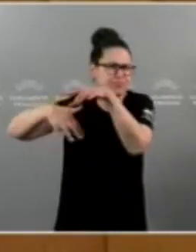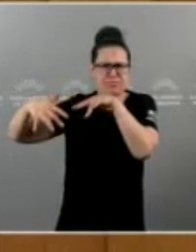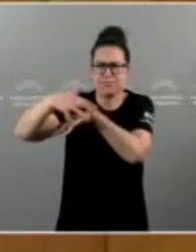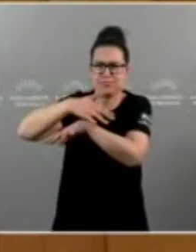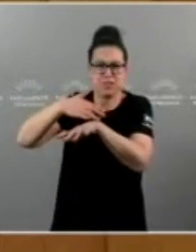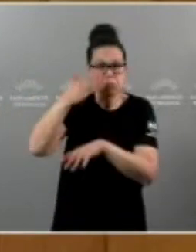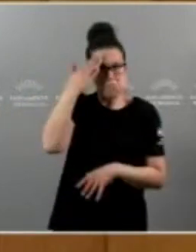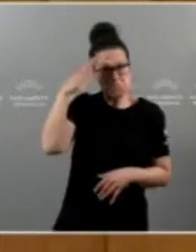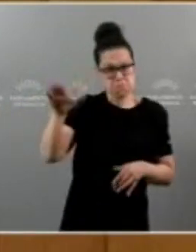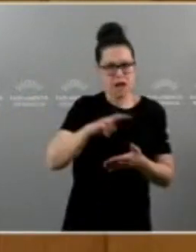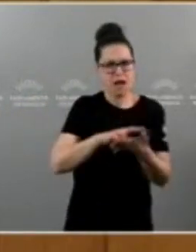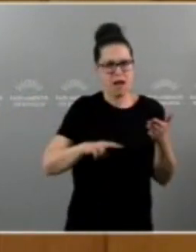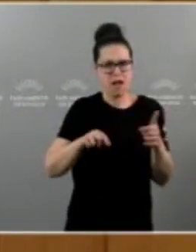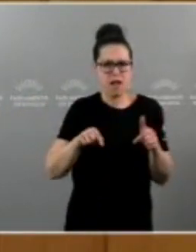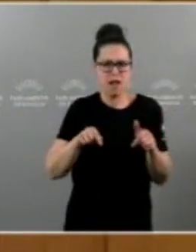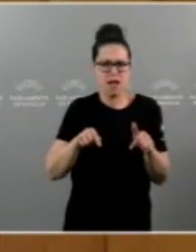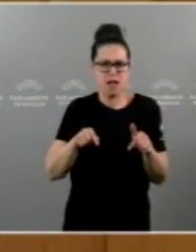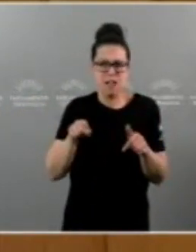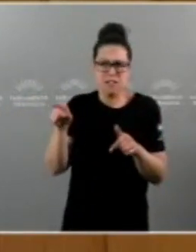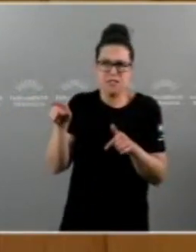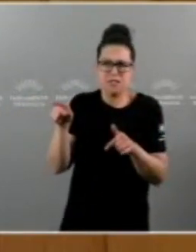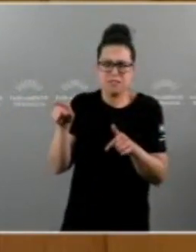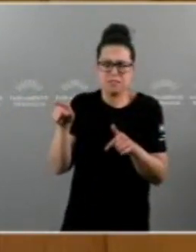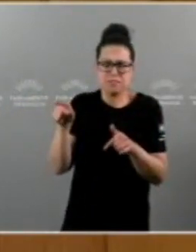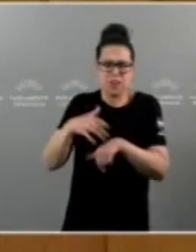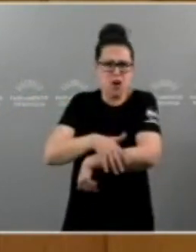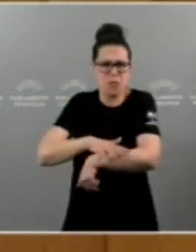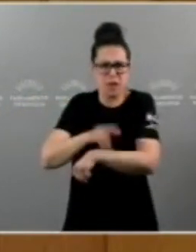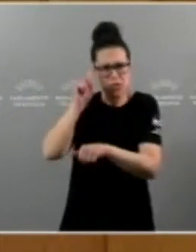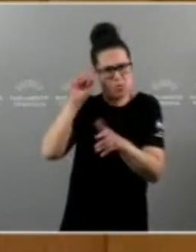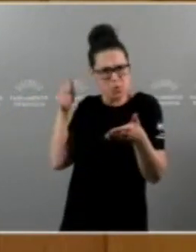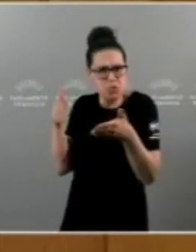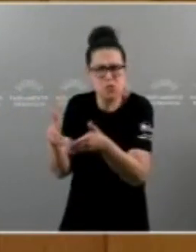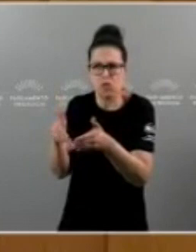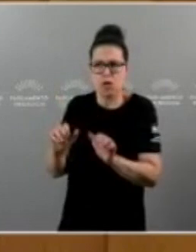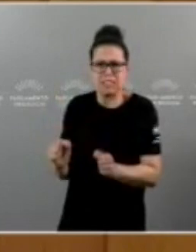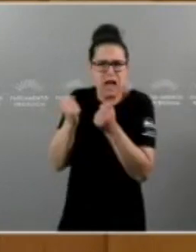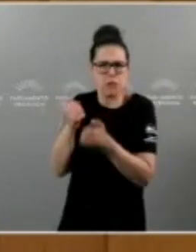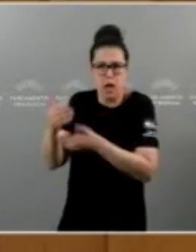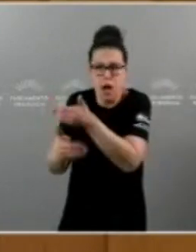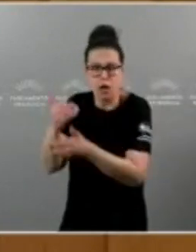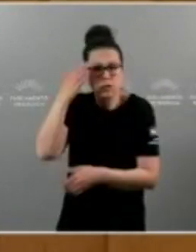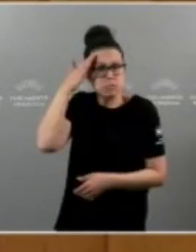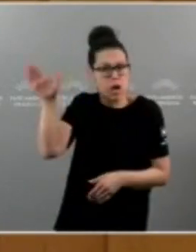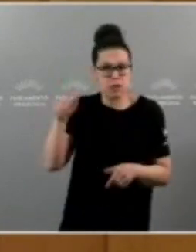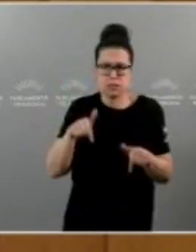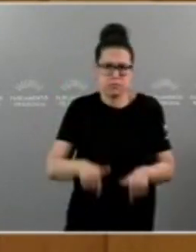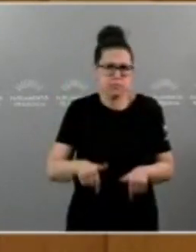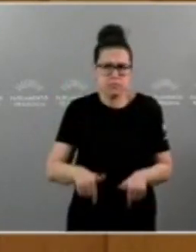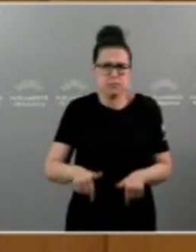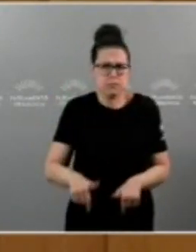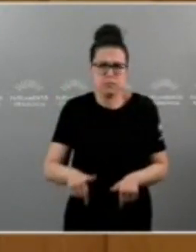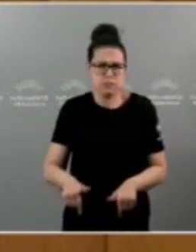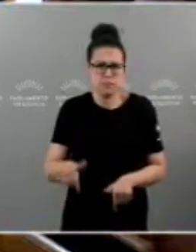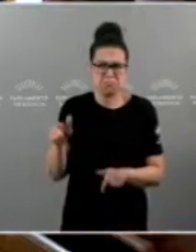país que cada vez está máis bloqueado e dun goberno que está centrado na súa propia supervivencia. E, por lo tanto, neste escenario que